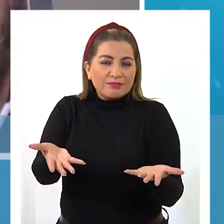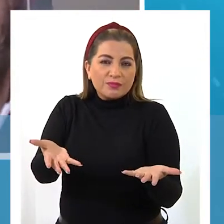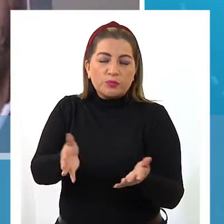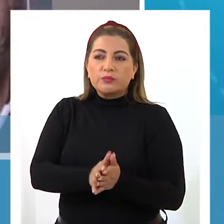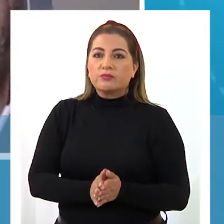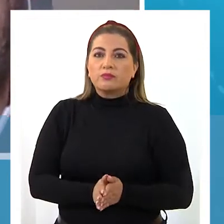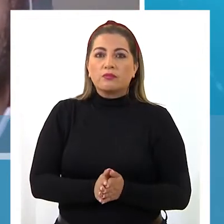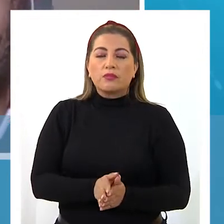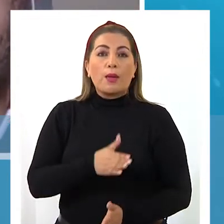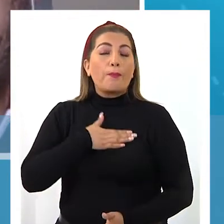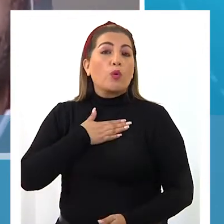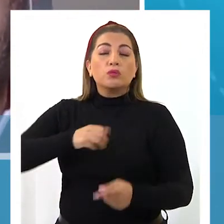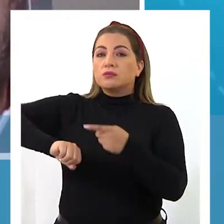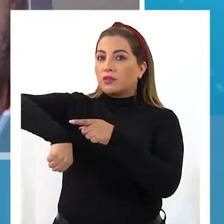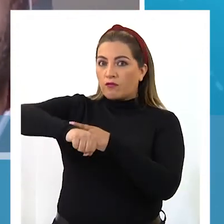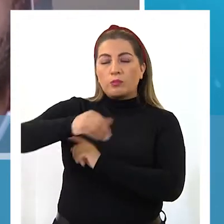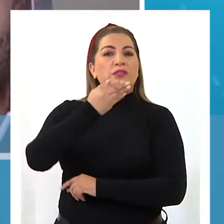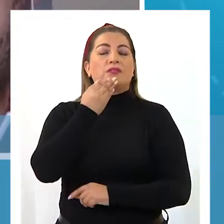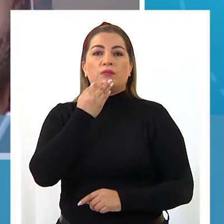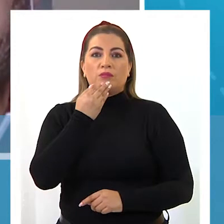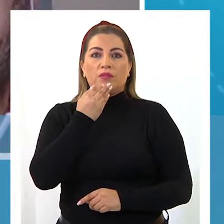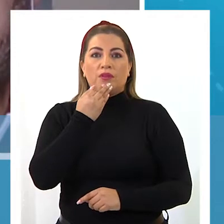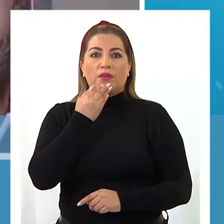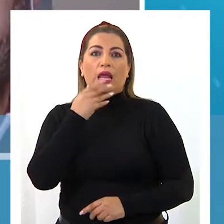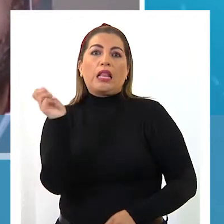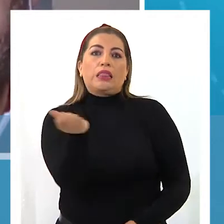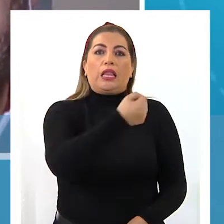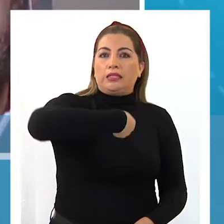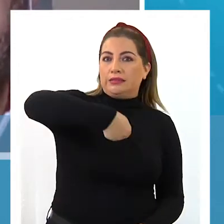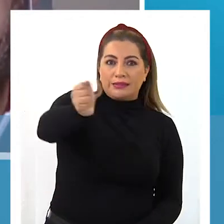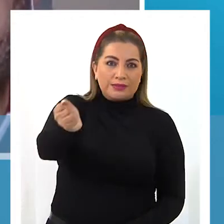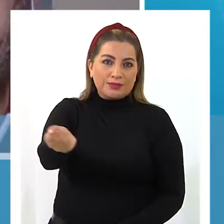Me gusta el fútbol y también me gusta el tenis.